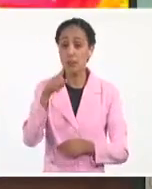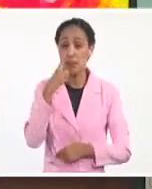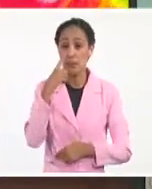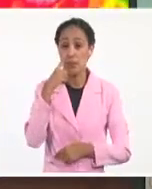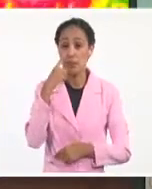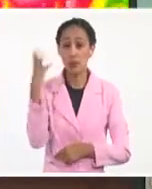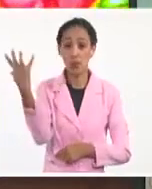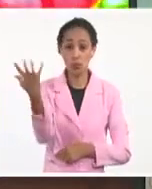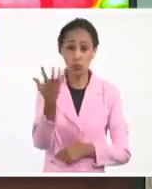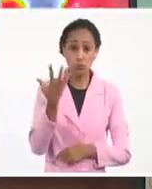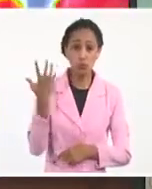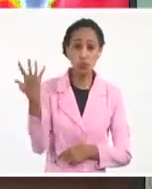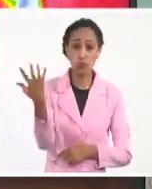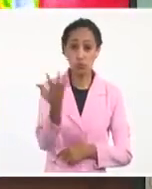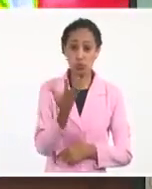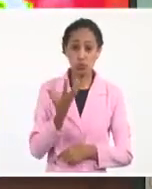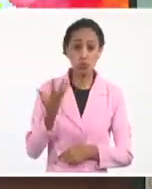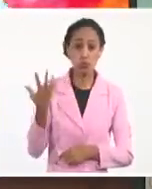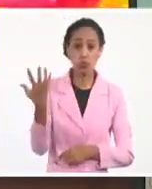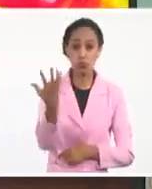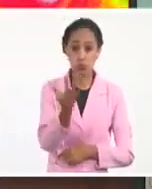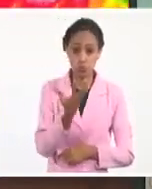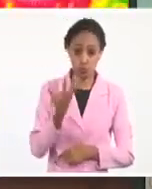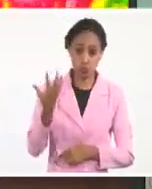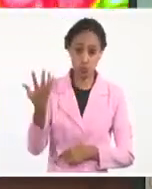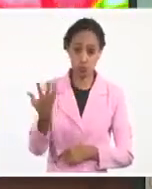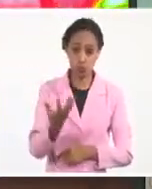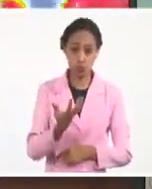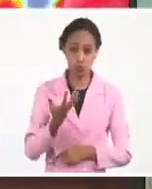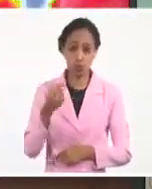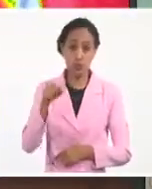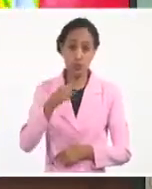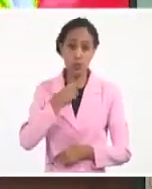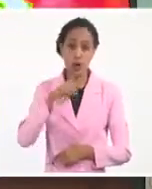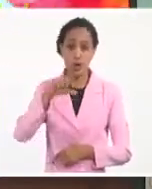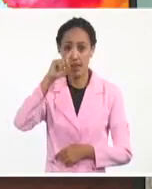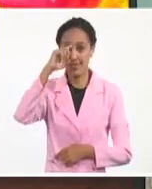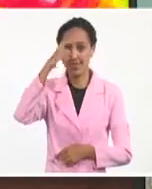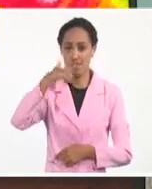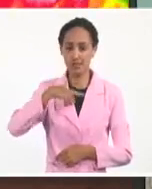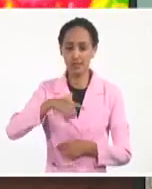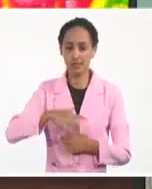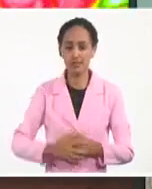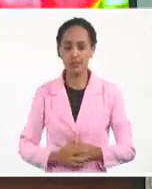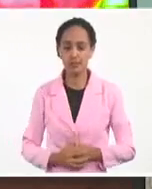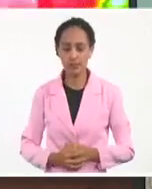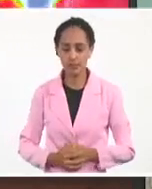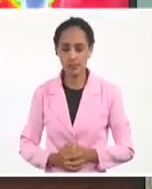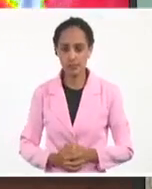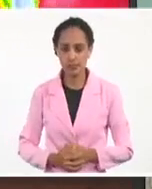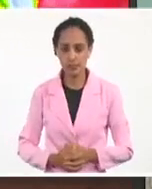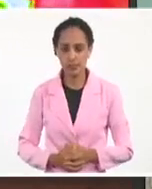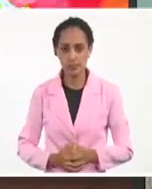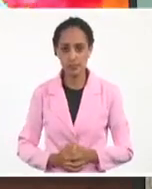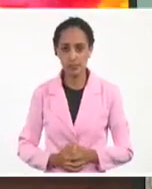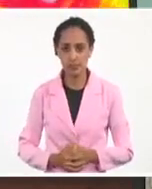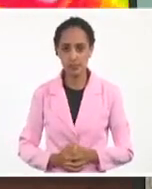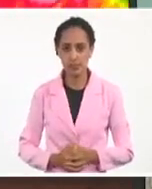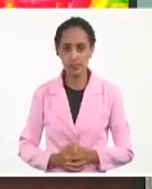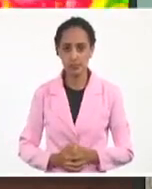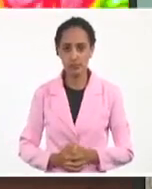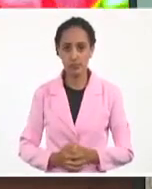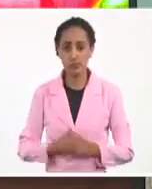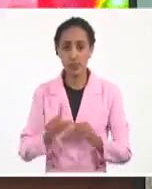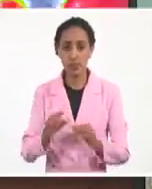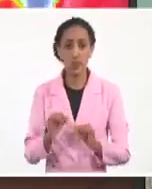de esta ahora tormenta tropical Elsa por nuestro país. Claro está, son pronósticos,